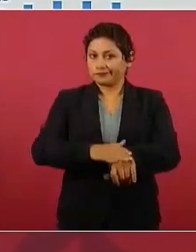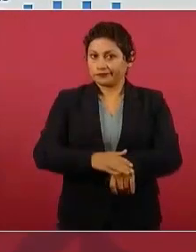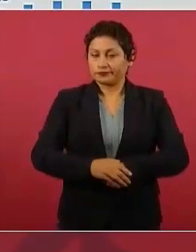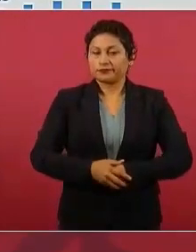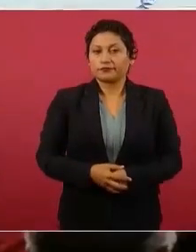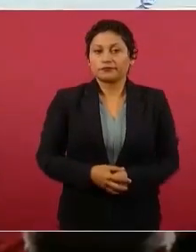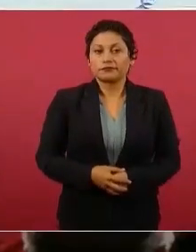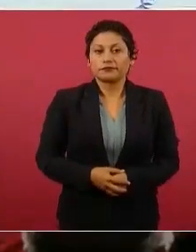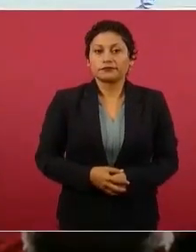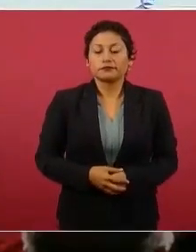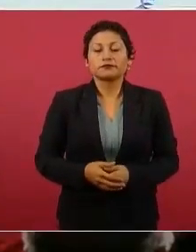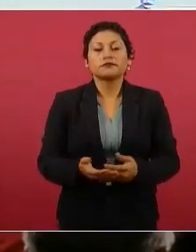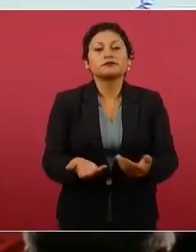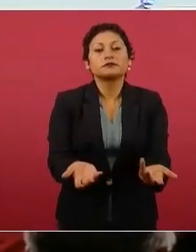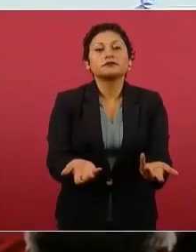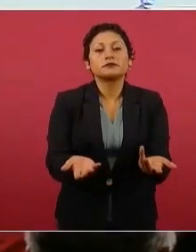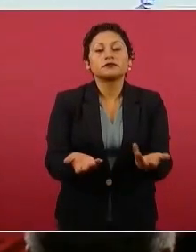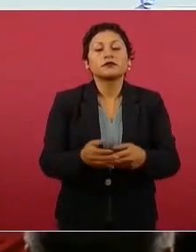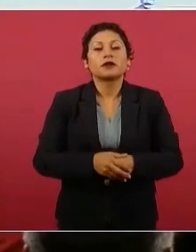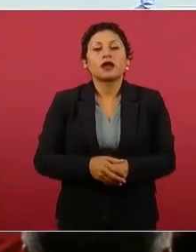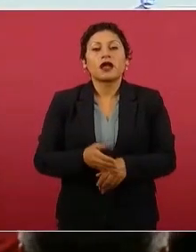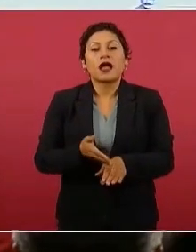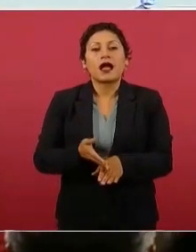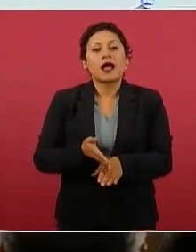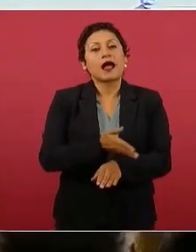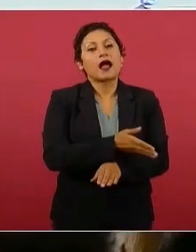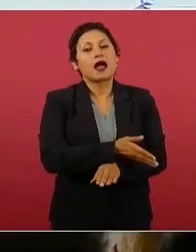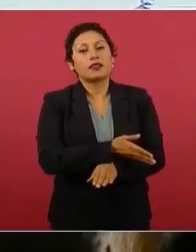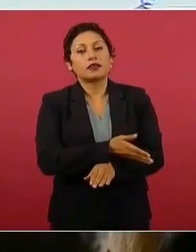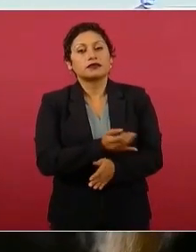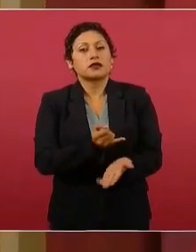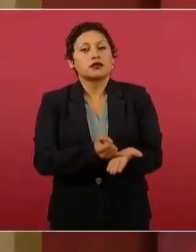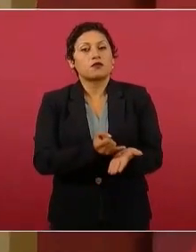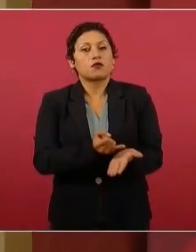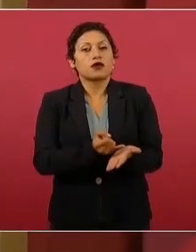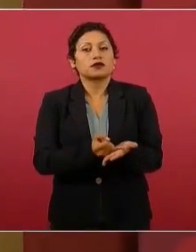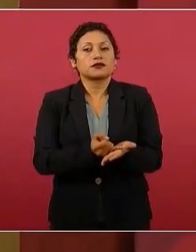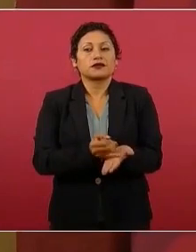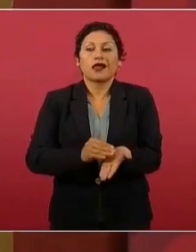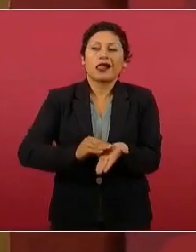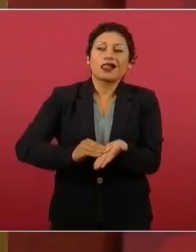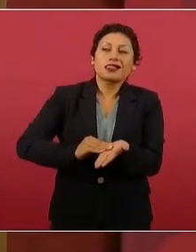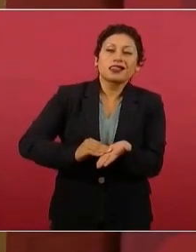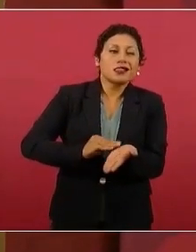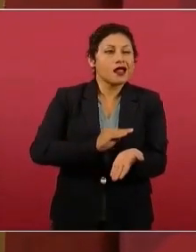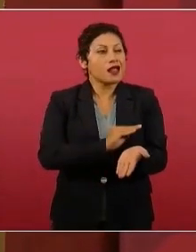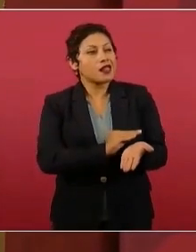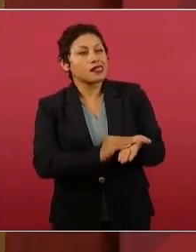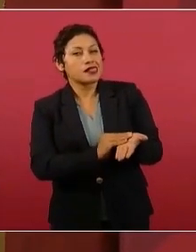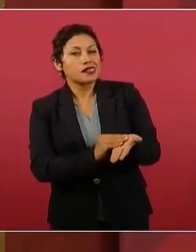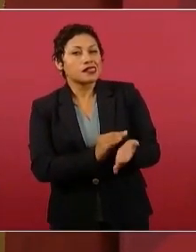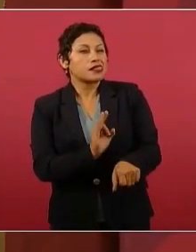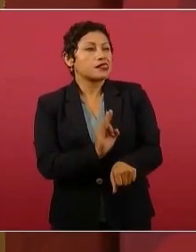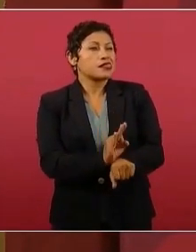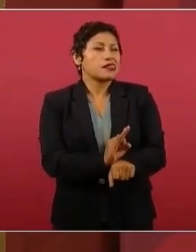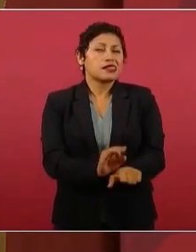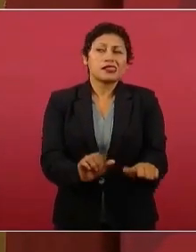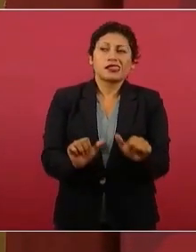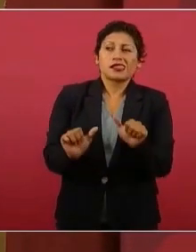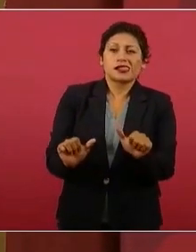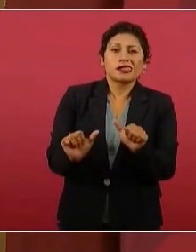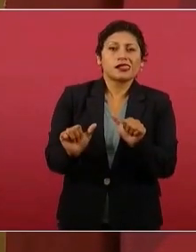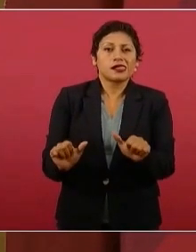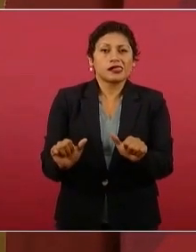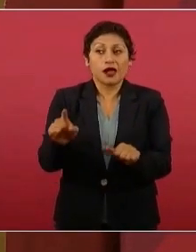¿Cuánto condonaron de impuestos a los grandes contribuyentes